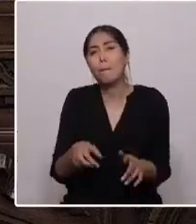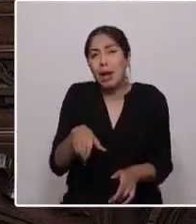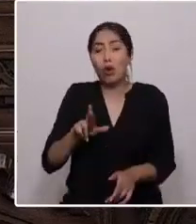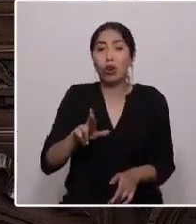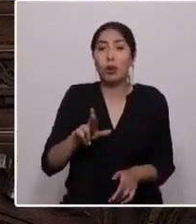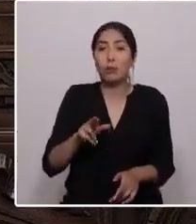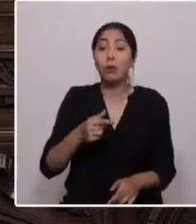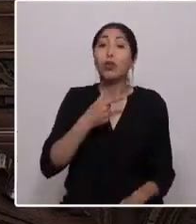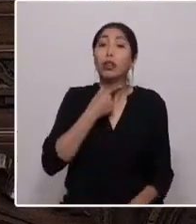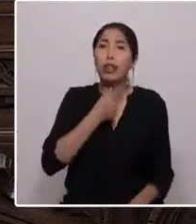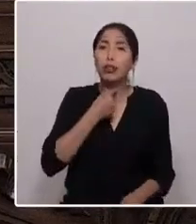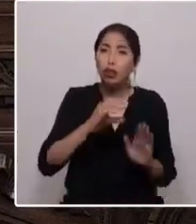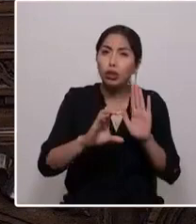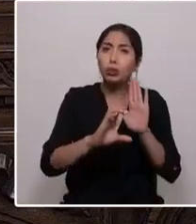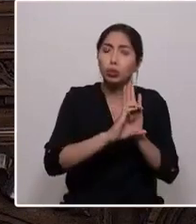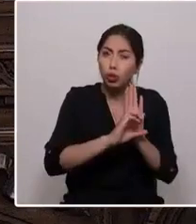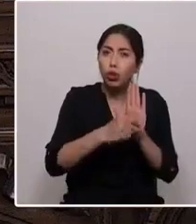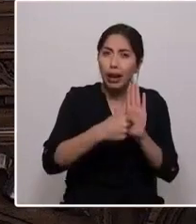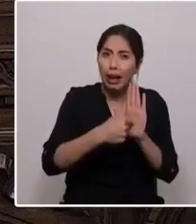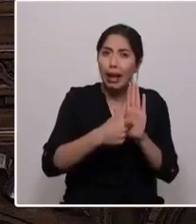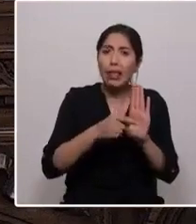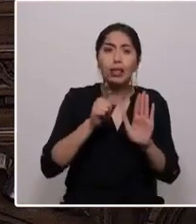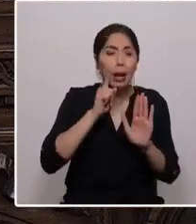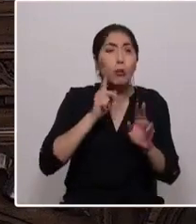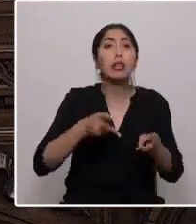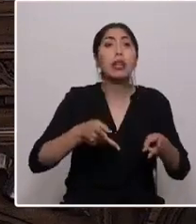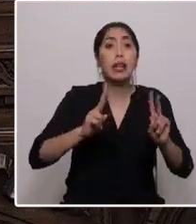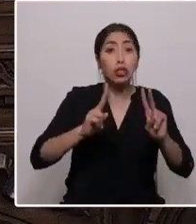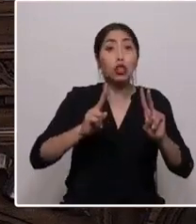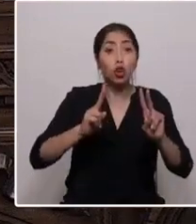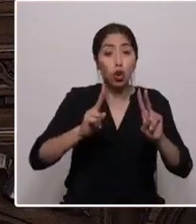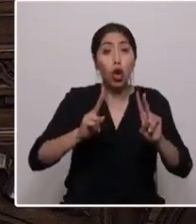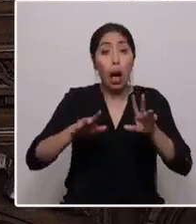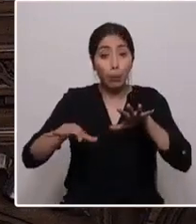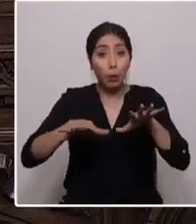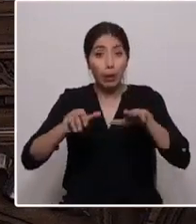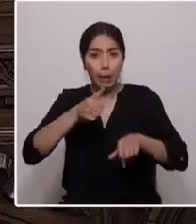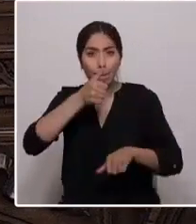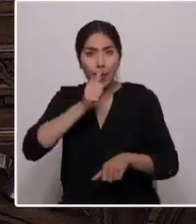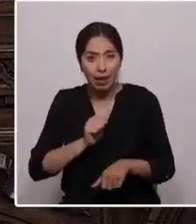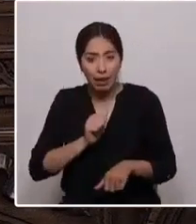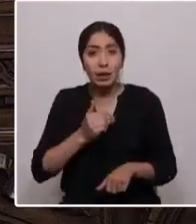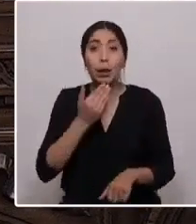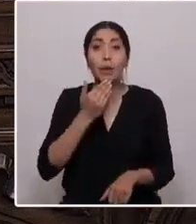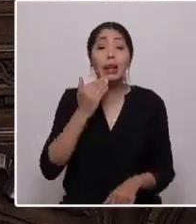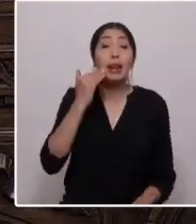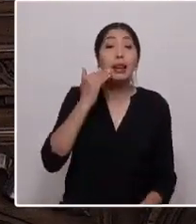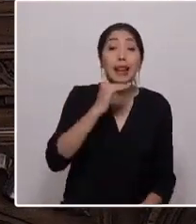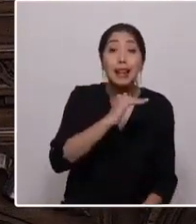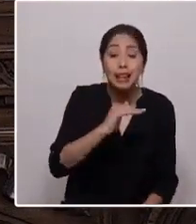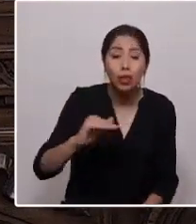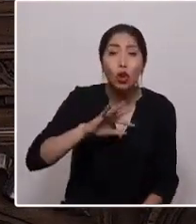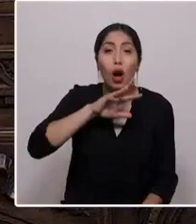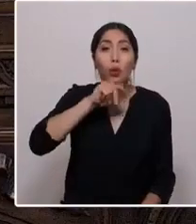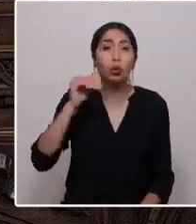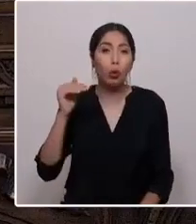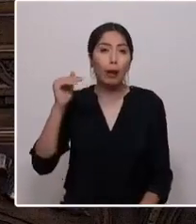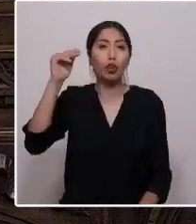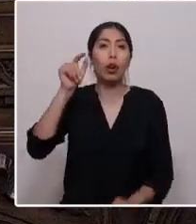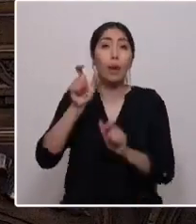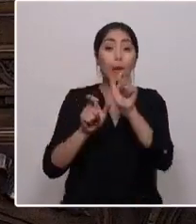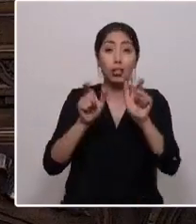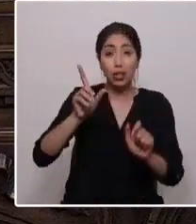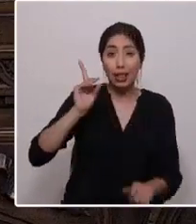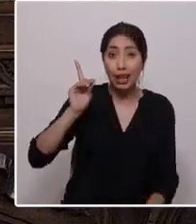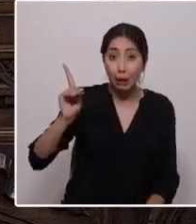Constitución donde tengamos derecho a propiedad privada, también donde los niños, los adultos mayores, las personas con discapacidad,